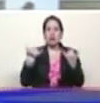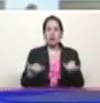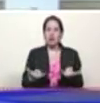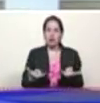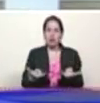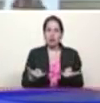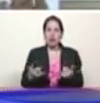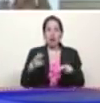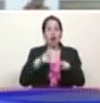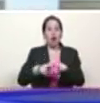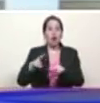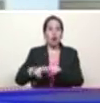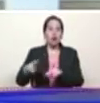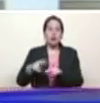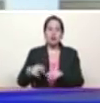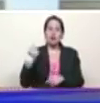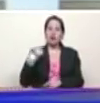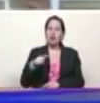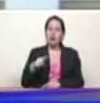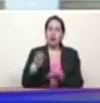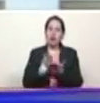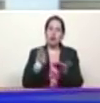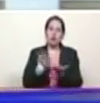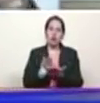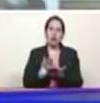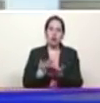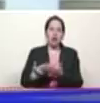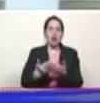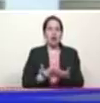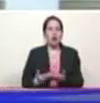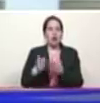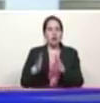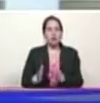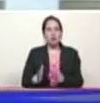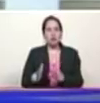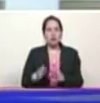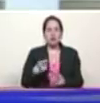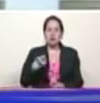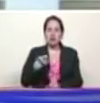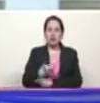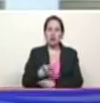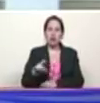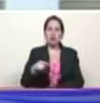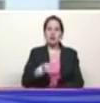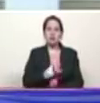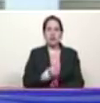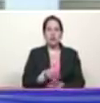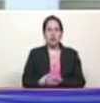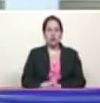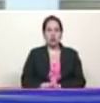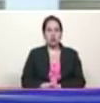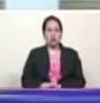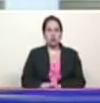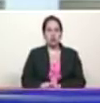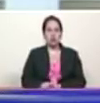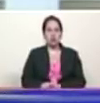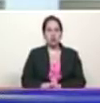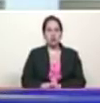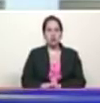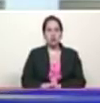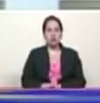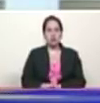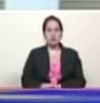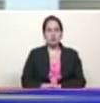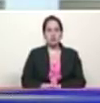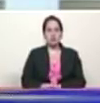nuestros niños y niñas tengan escuela estudien y se gradúen de universitario nuestra mayor venganza es que nuestro pueblo